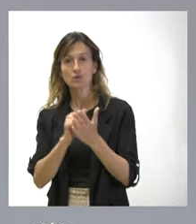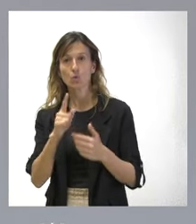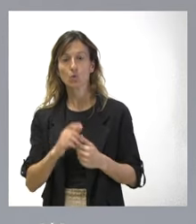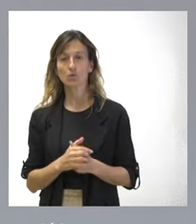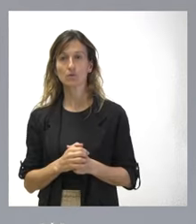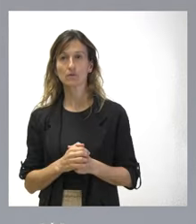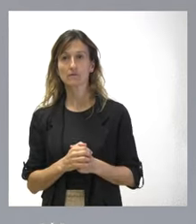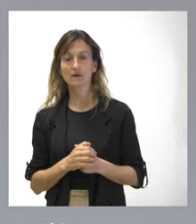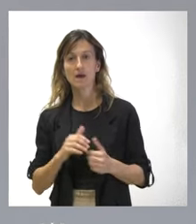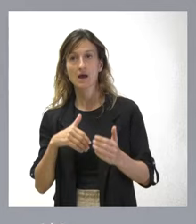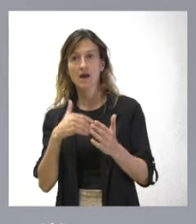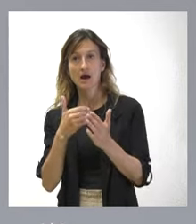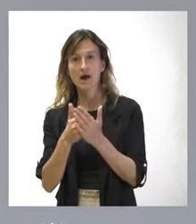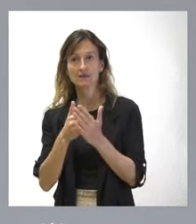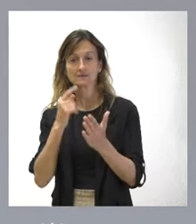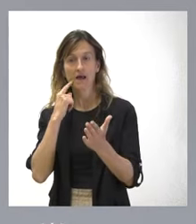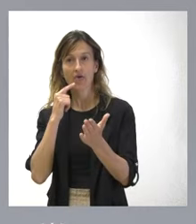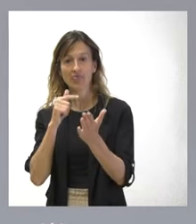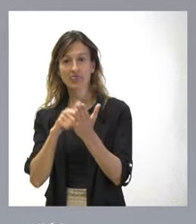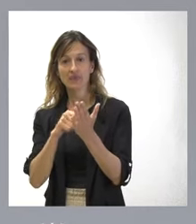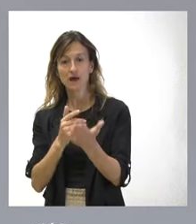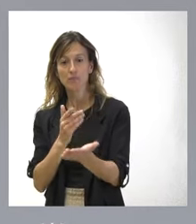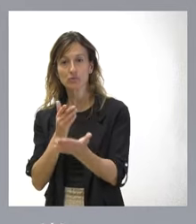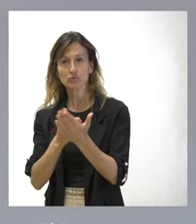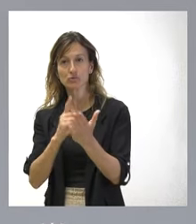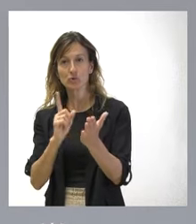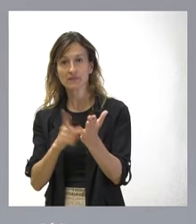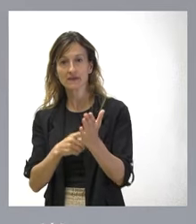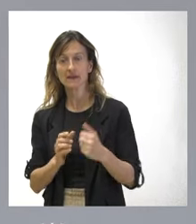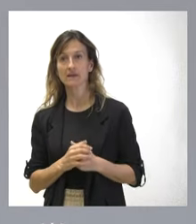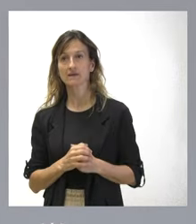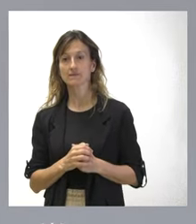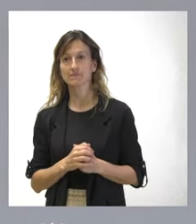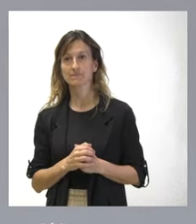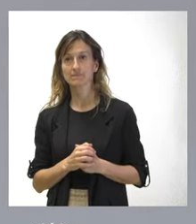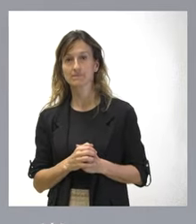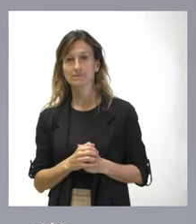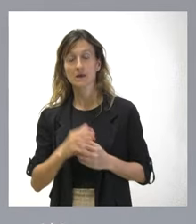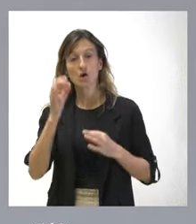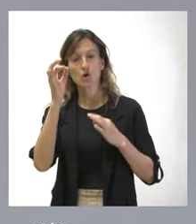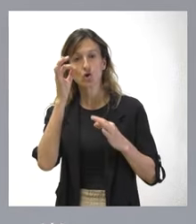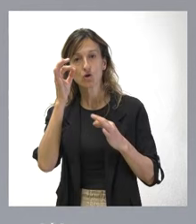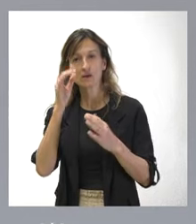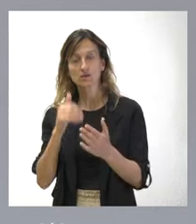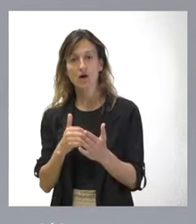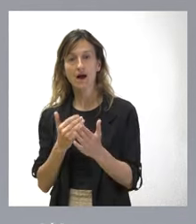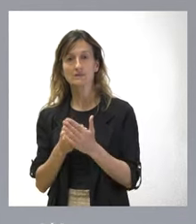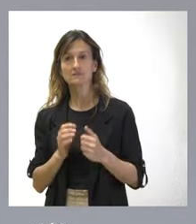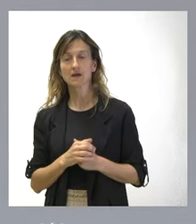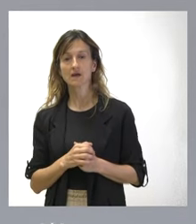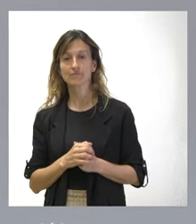va hasta el día de presentación de la proposición de ley que luego concluyó en la ley de amnistía, concretamente hasta el